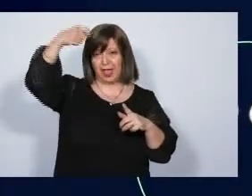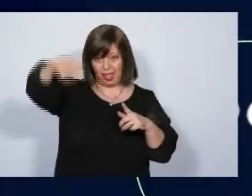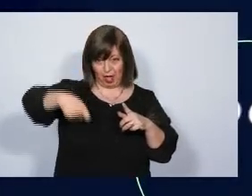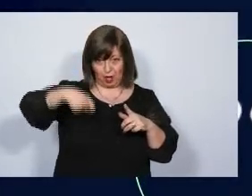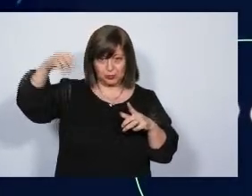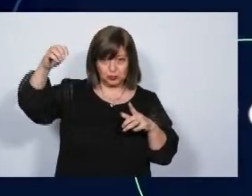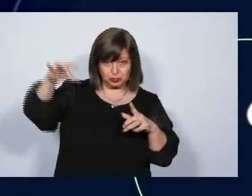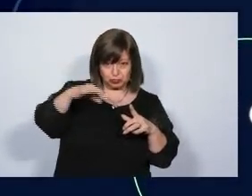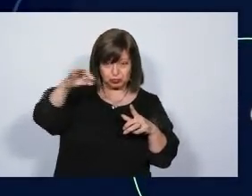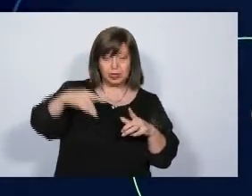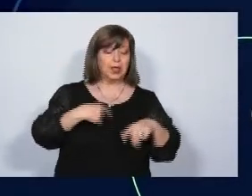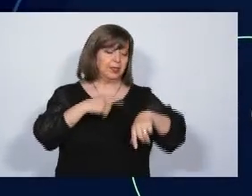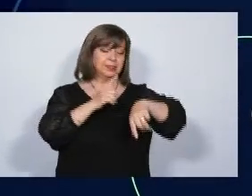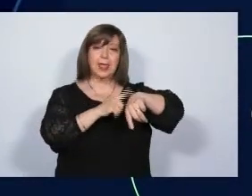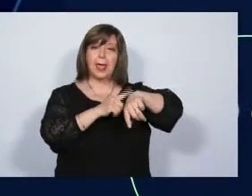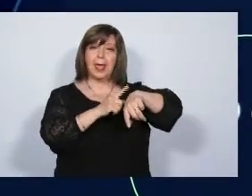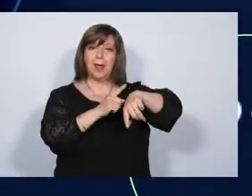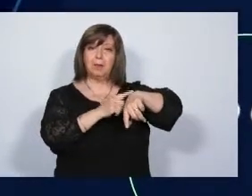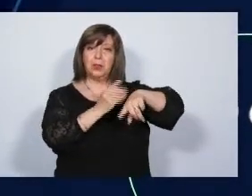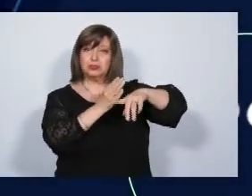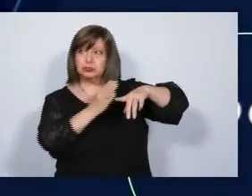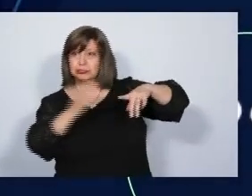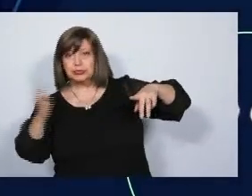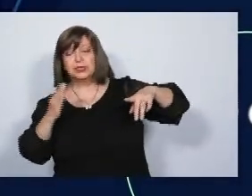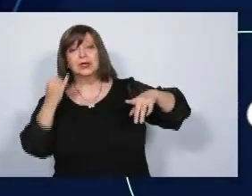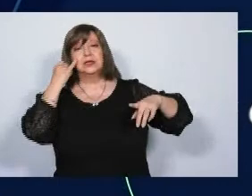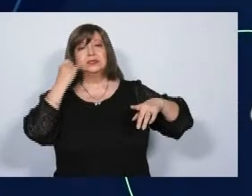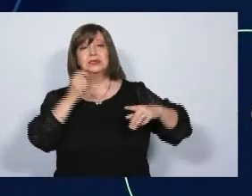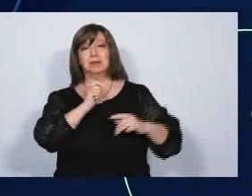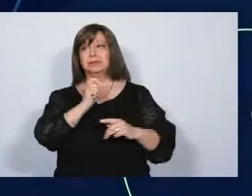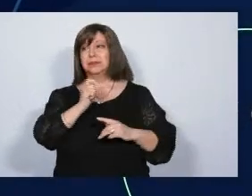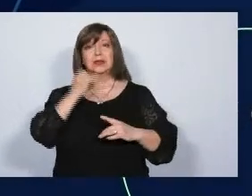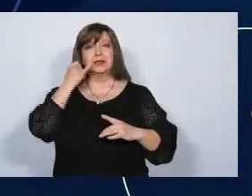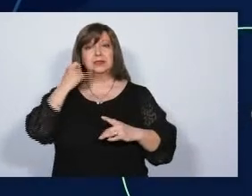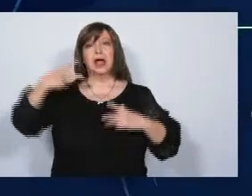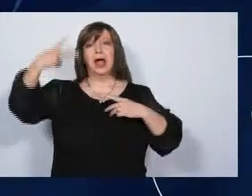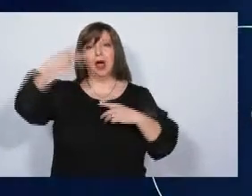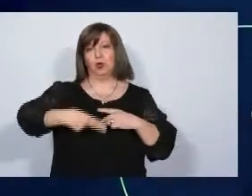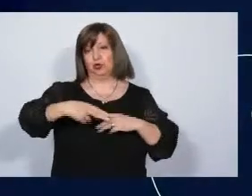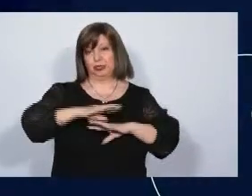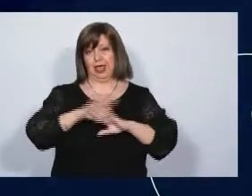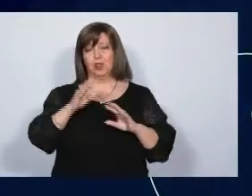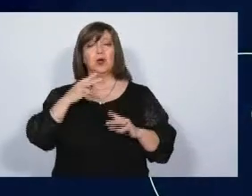Una vez cumplido el tiempo total de exposición, el audio del micrófono será cortado.